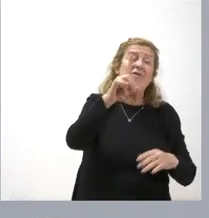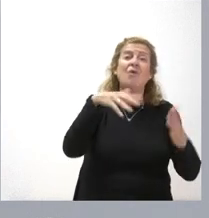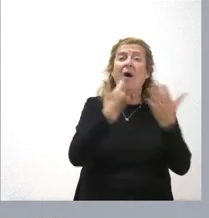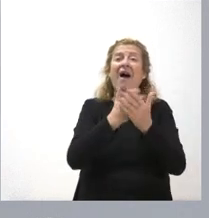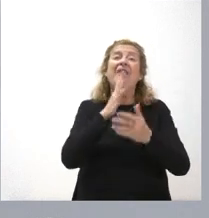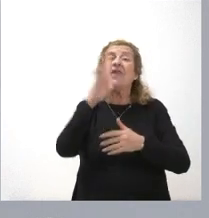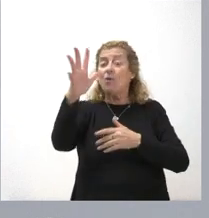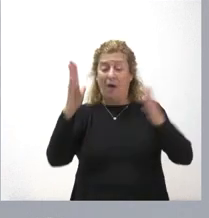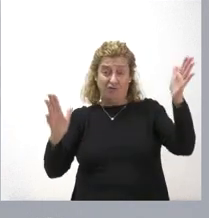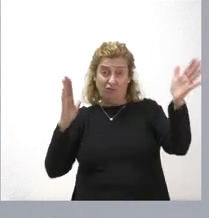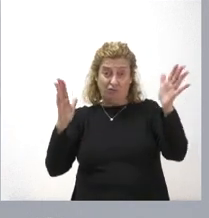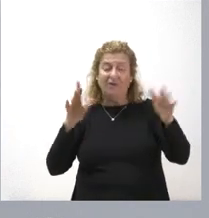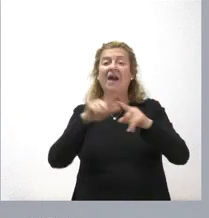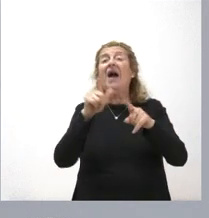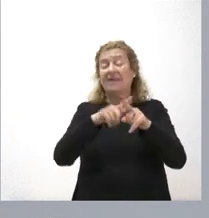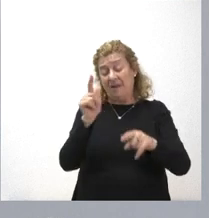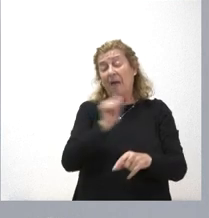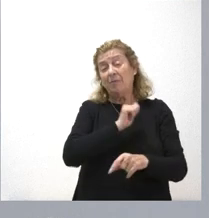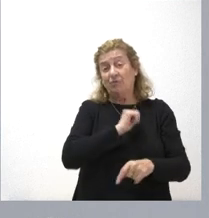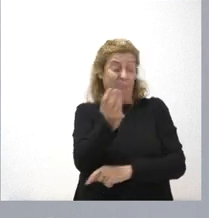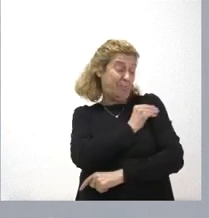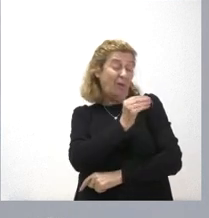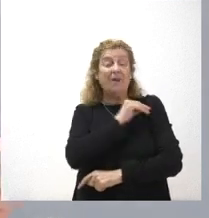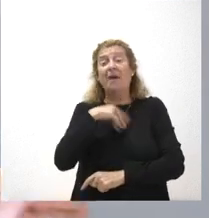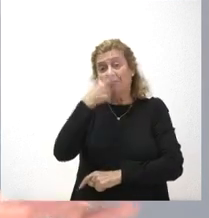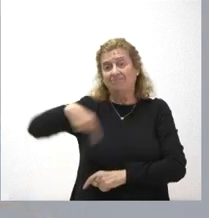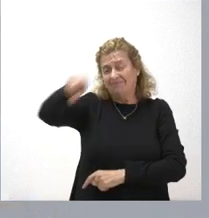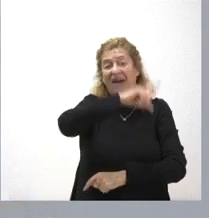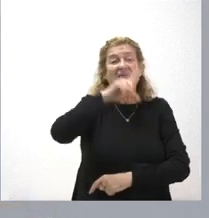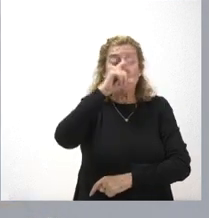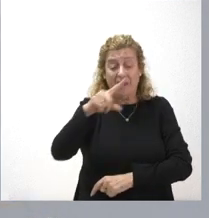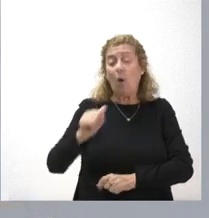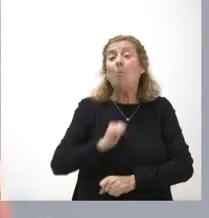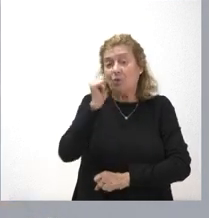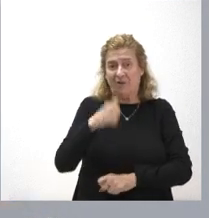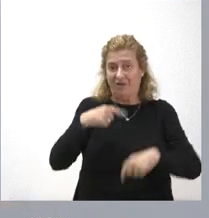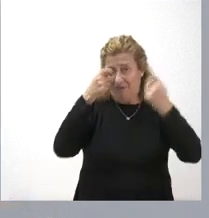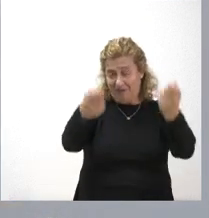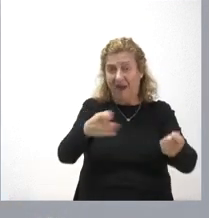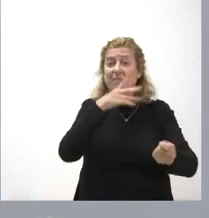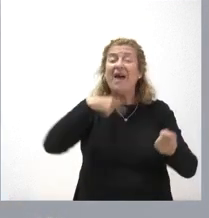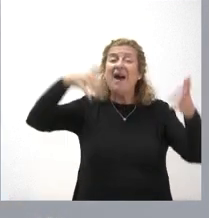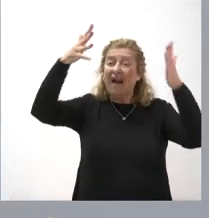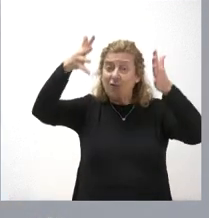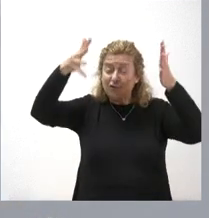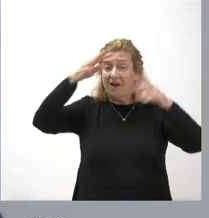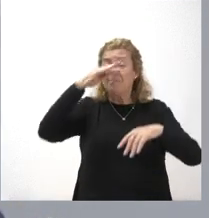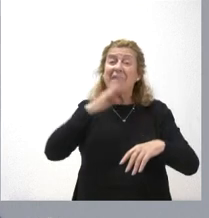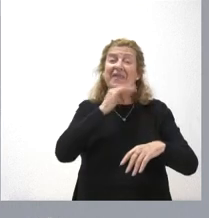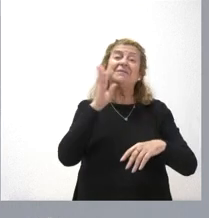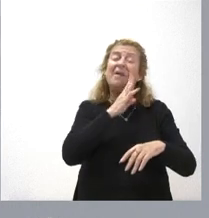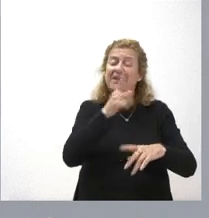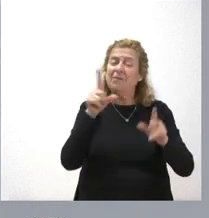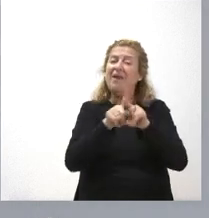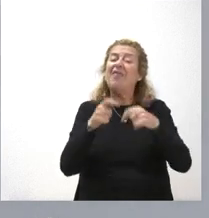aprovechamos la pregunta pues para recordar esta oportunidad que se brinda y para recomendar a padres y madres que ejerzan